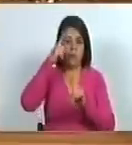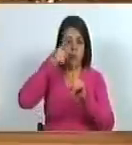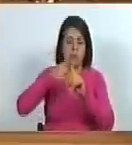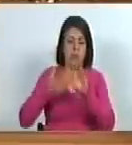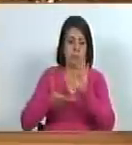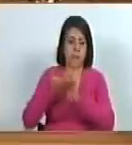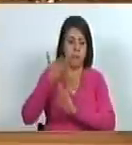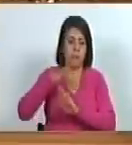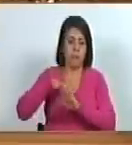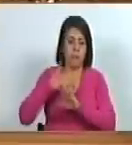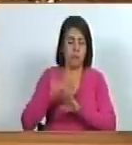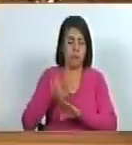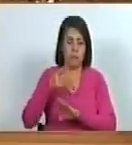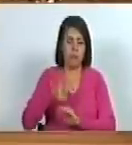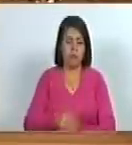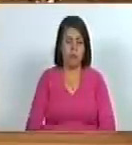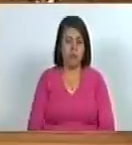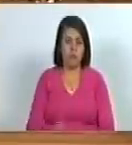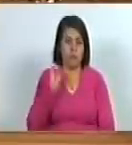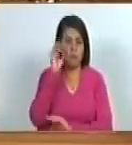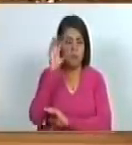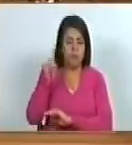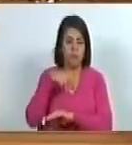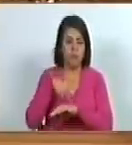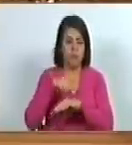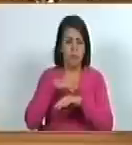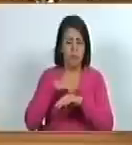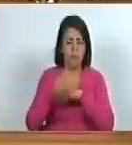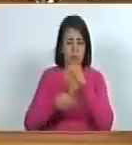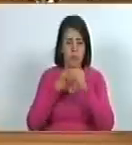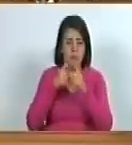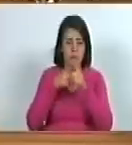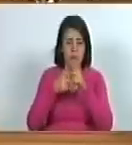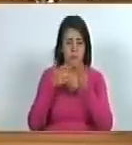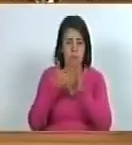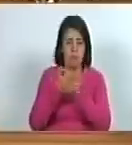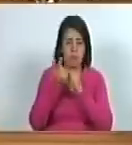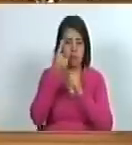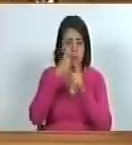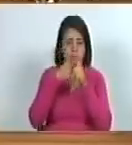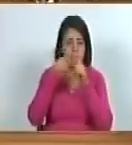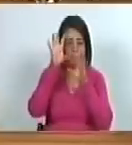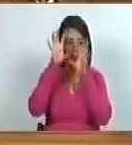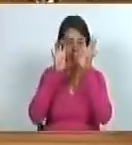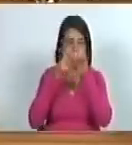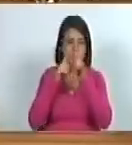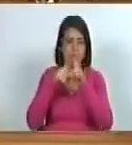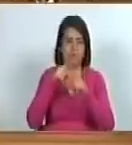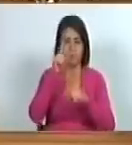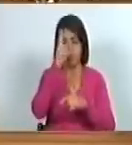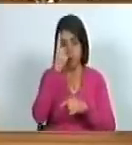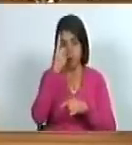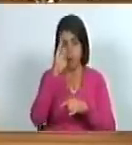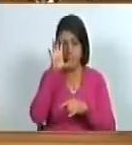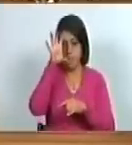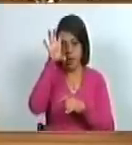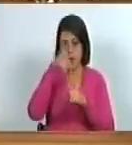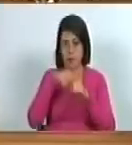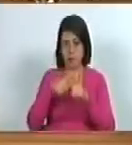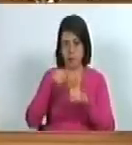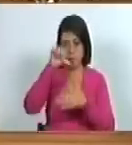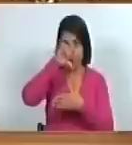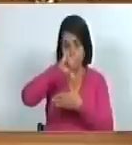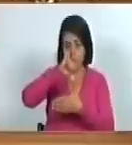lanza a este parlamento de ser uno de los primeros países si no el primero en